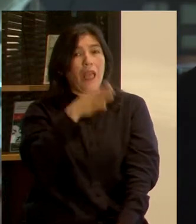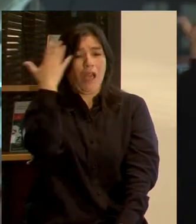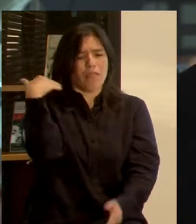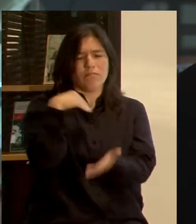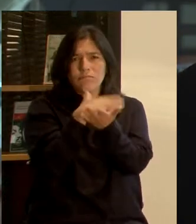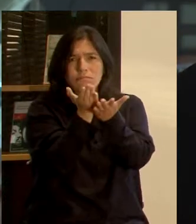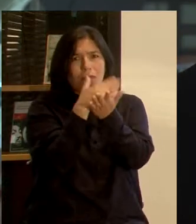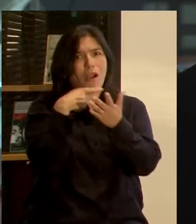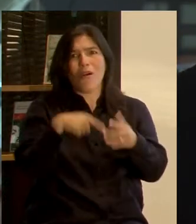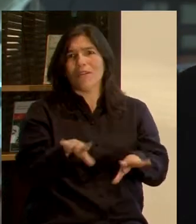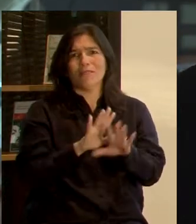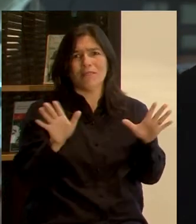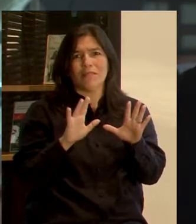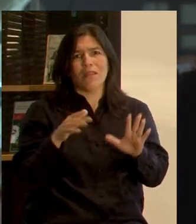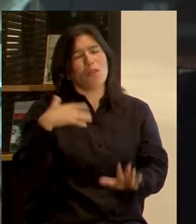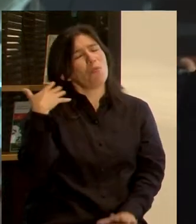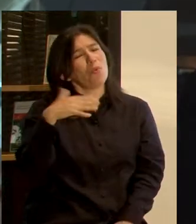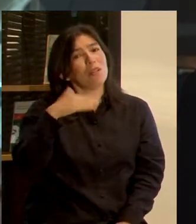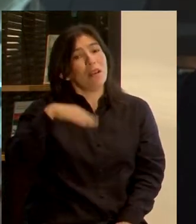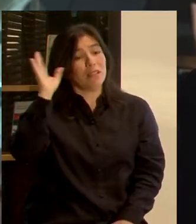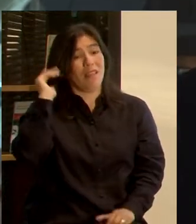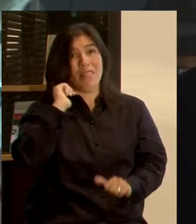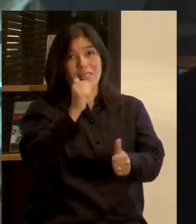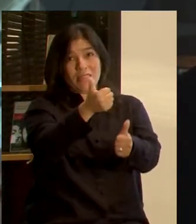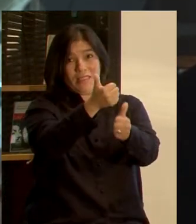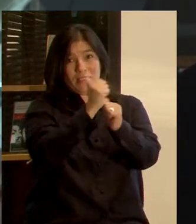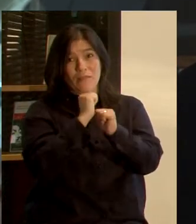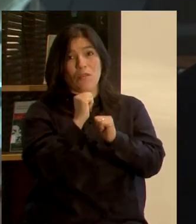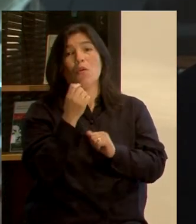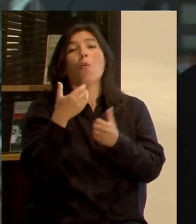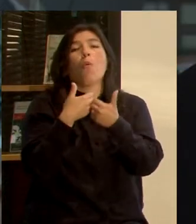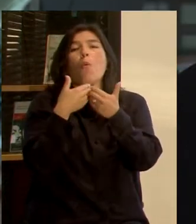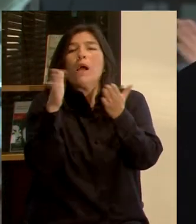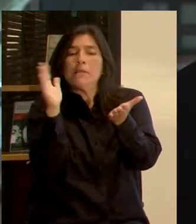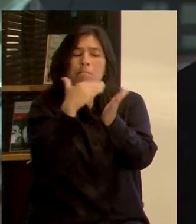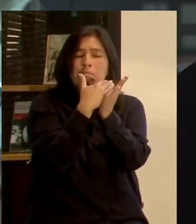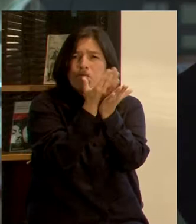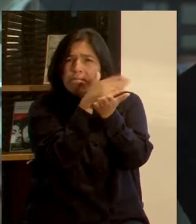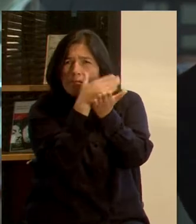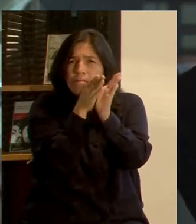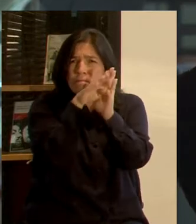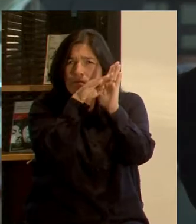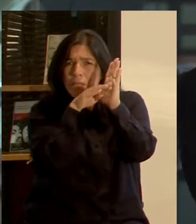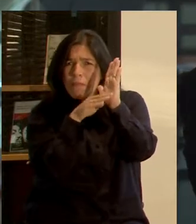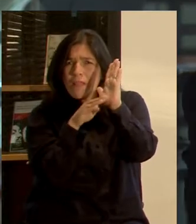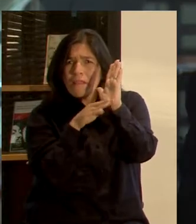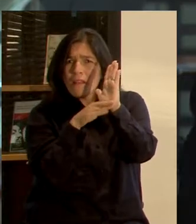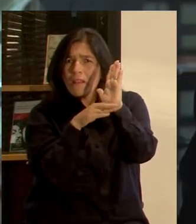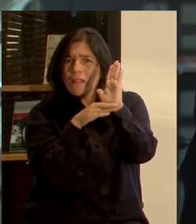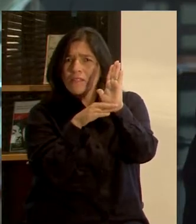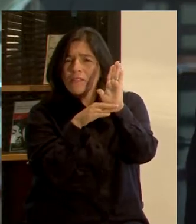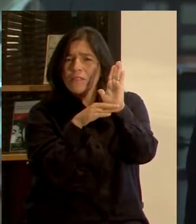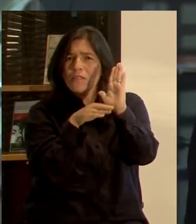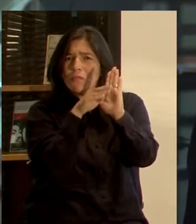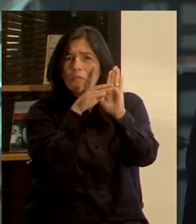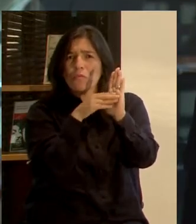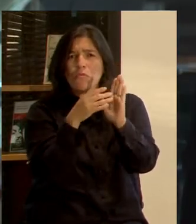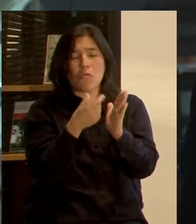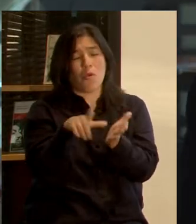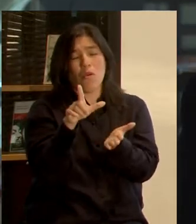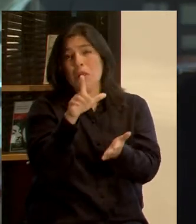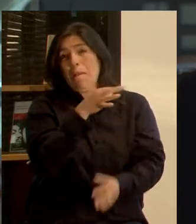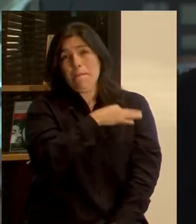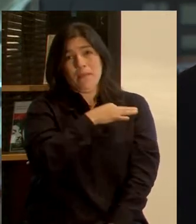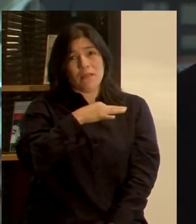clave para asumir algún desafío. No cualquier tipo de planificación burocrática en un lugar de un